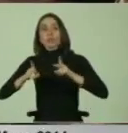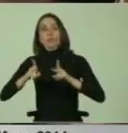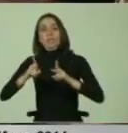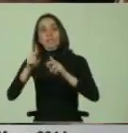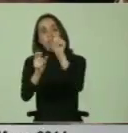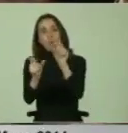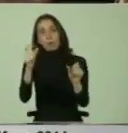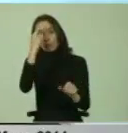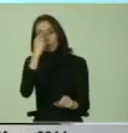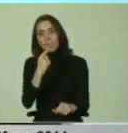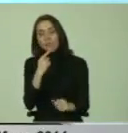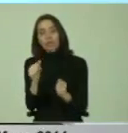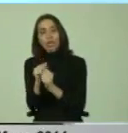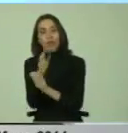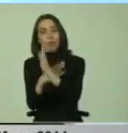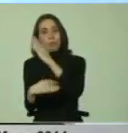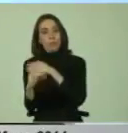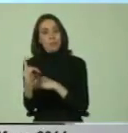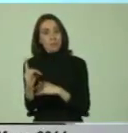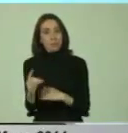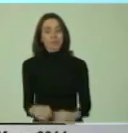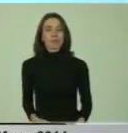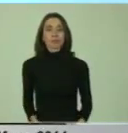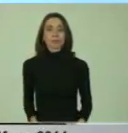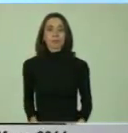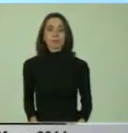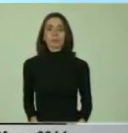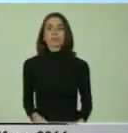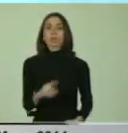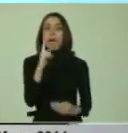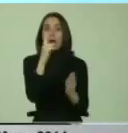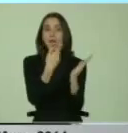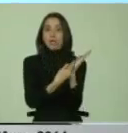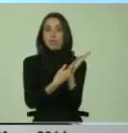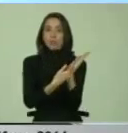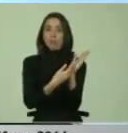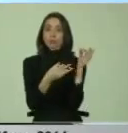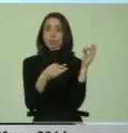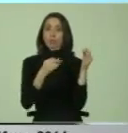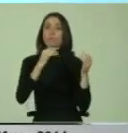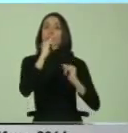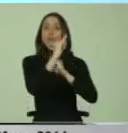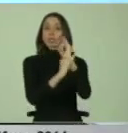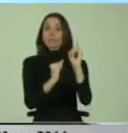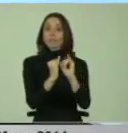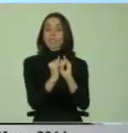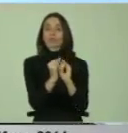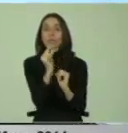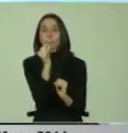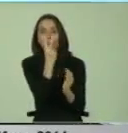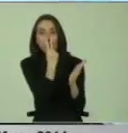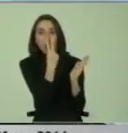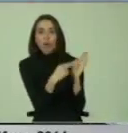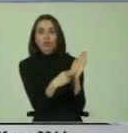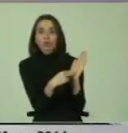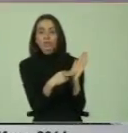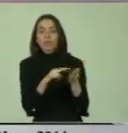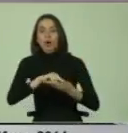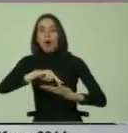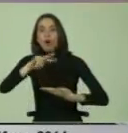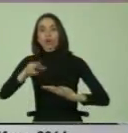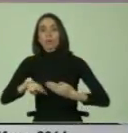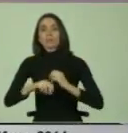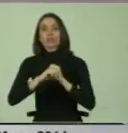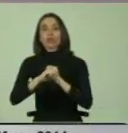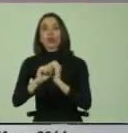de las Personas con Discapacidad. Pero hay un instrumento internacional que se conoce poco, que es la Convención